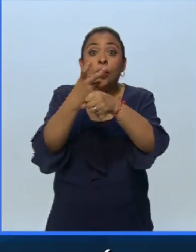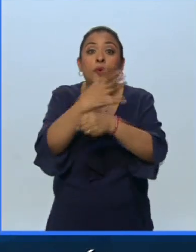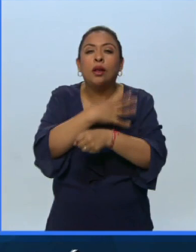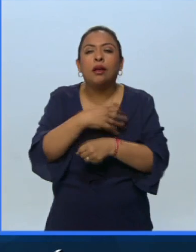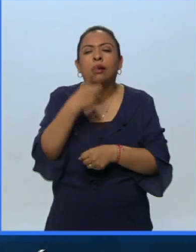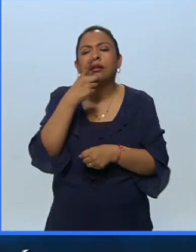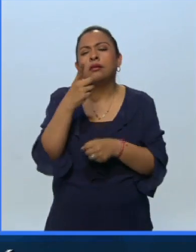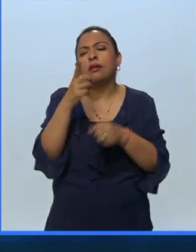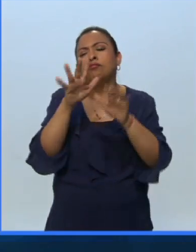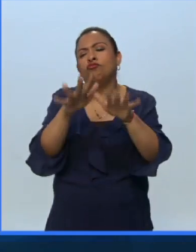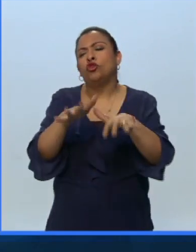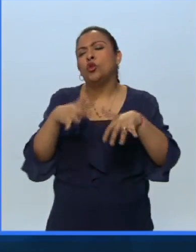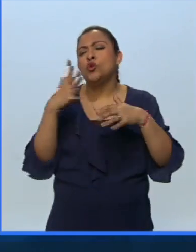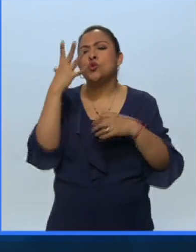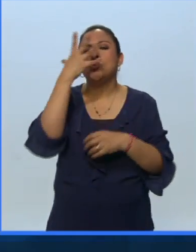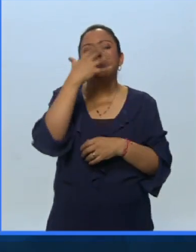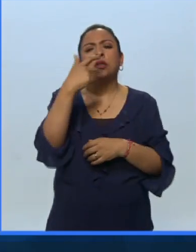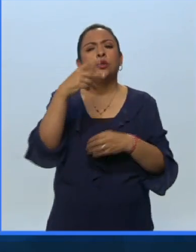concierto de su vida.